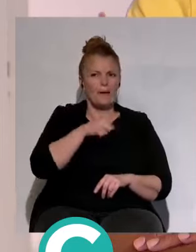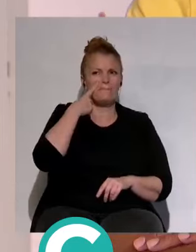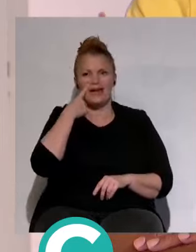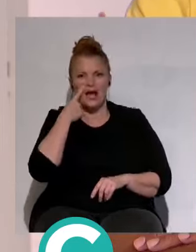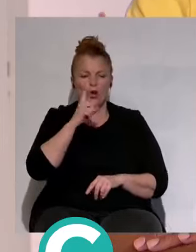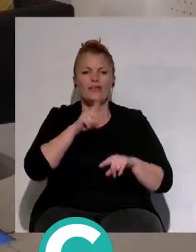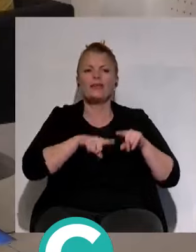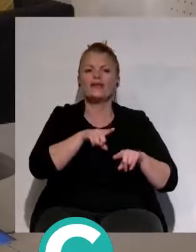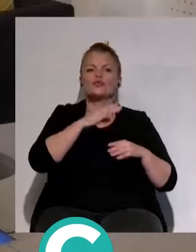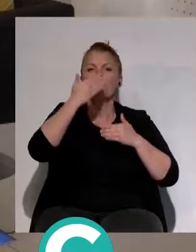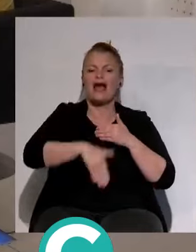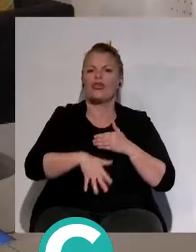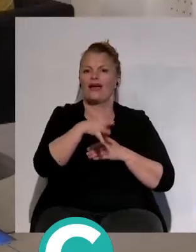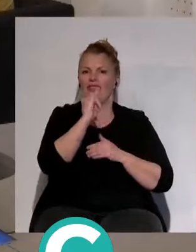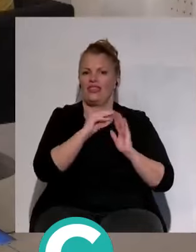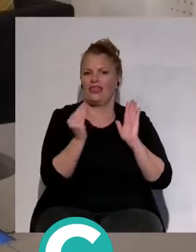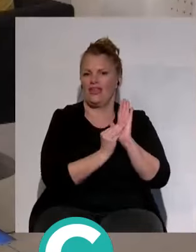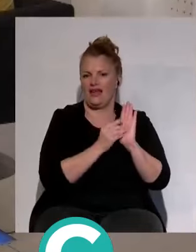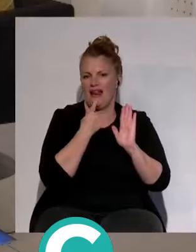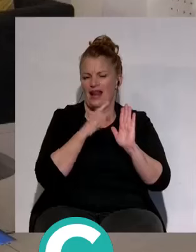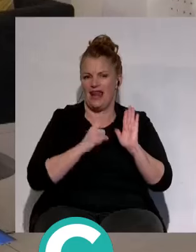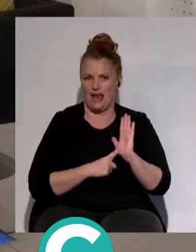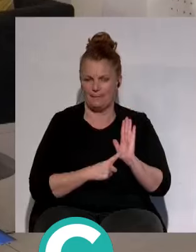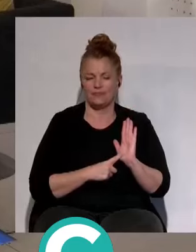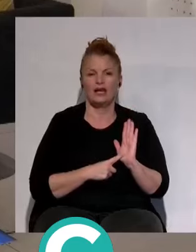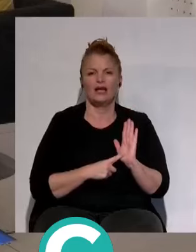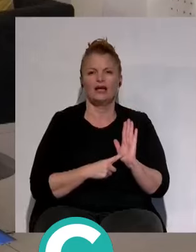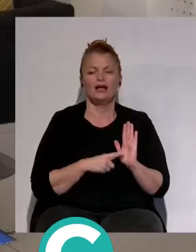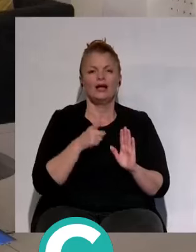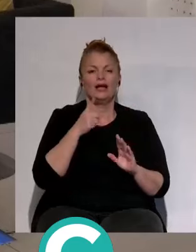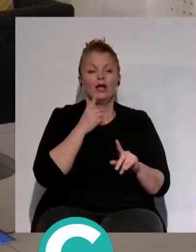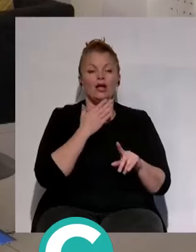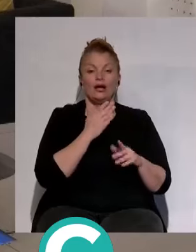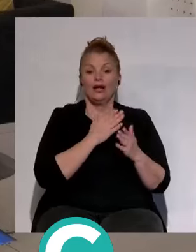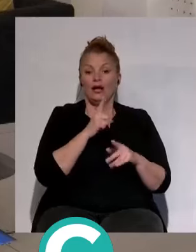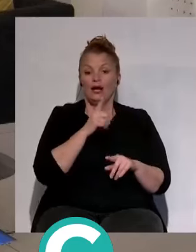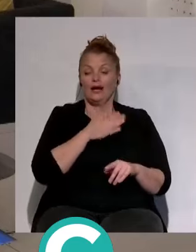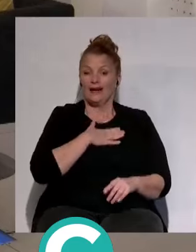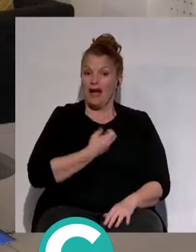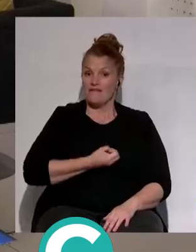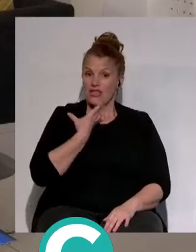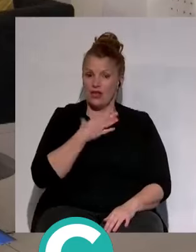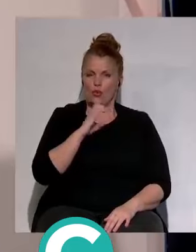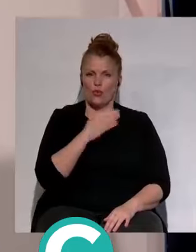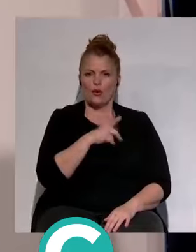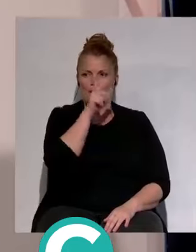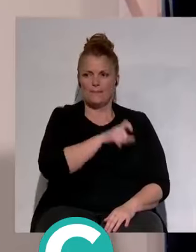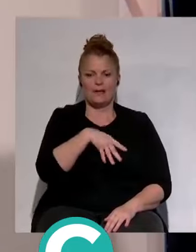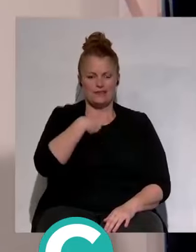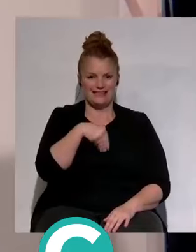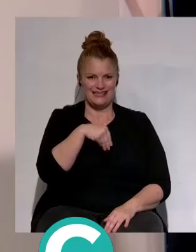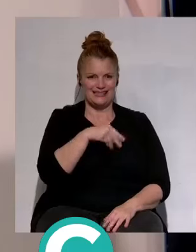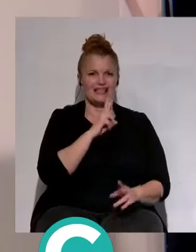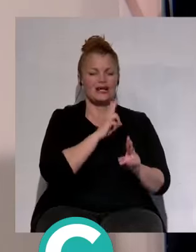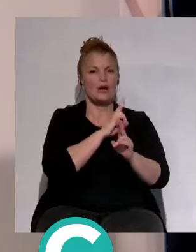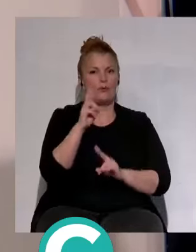la ley. A mí lo que realmente me preocupa es que, bueno, que desde los medios oficiales del club, Manuel Vizcaíno responda directamente a